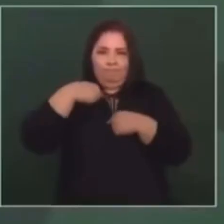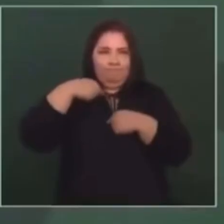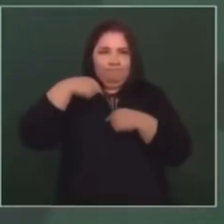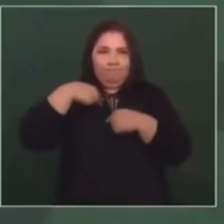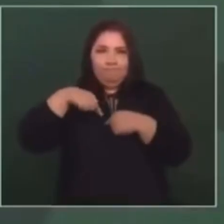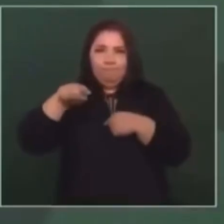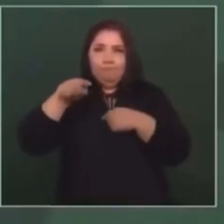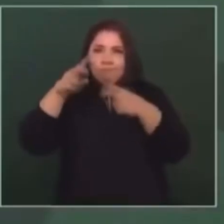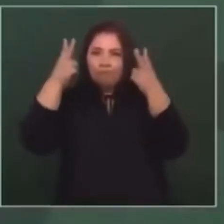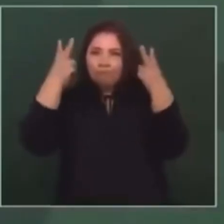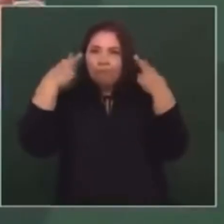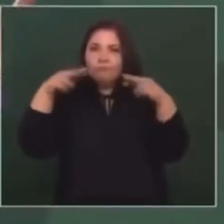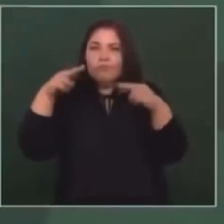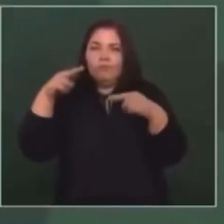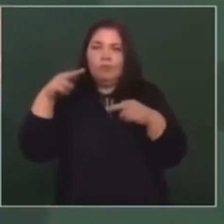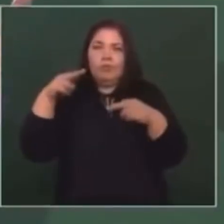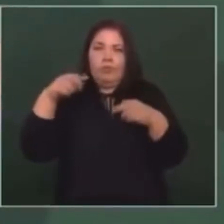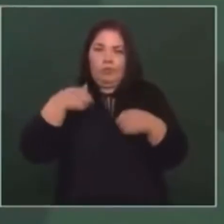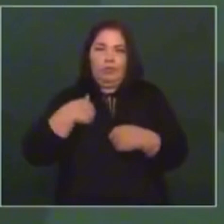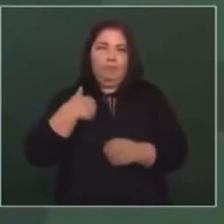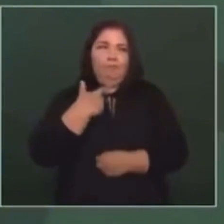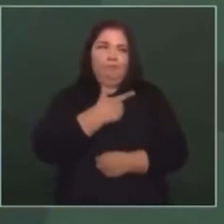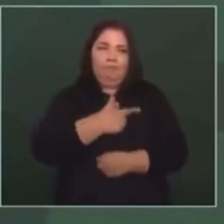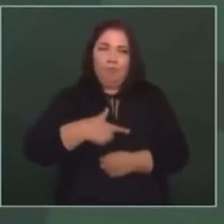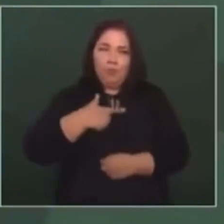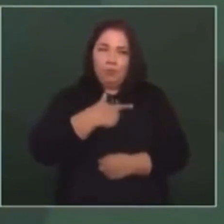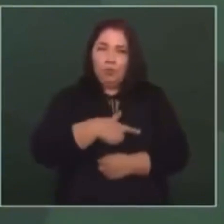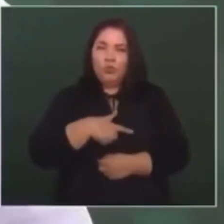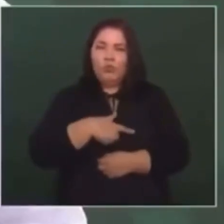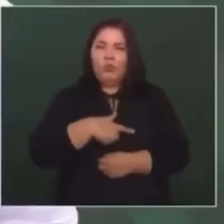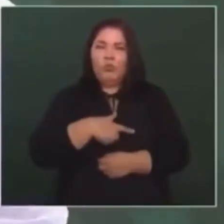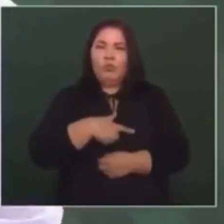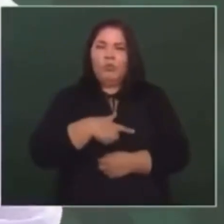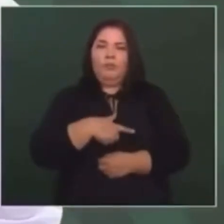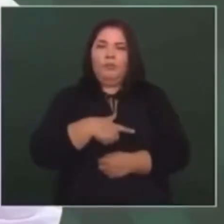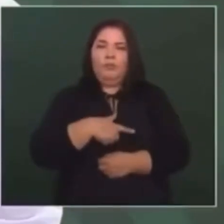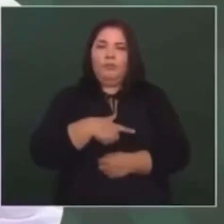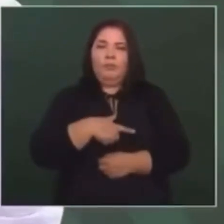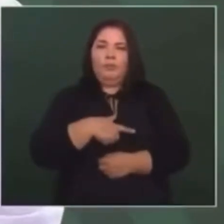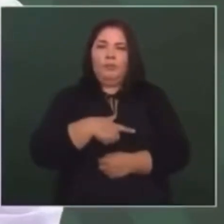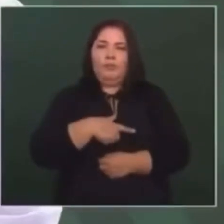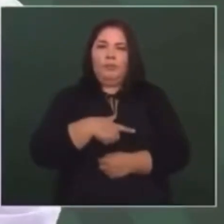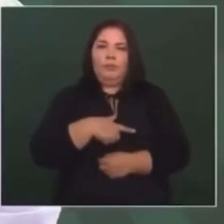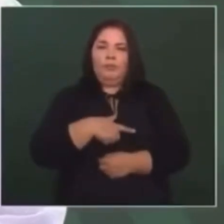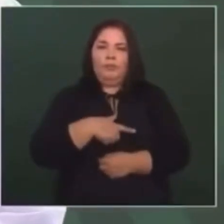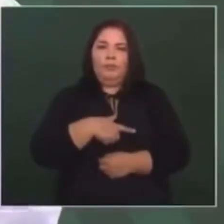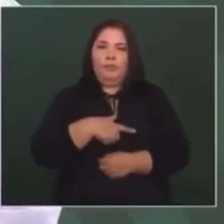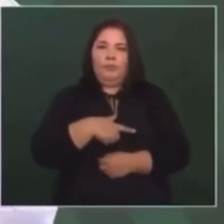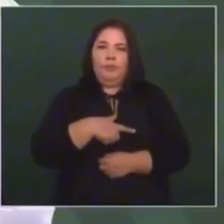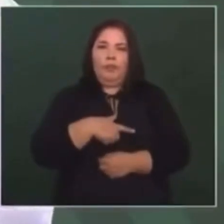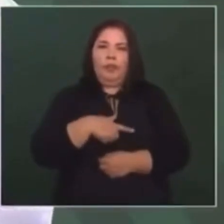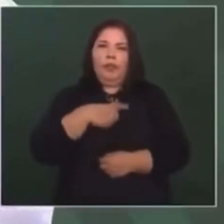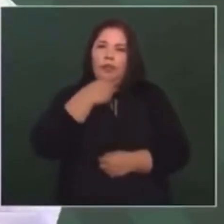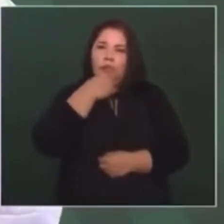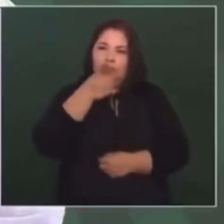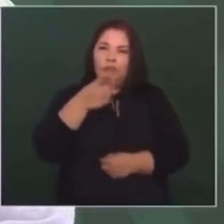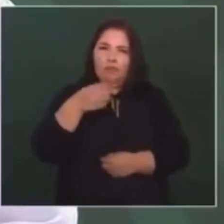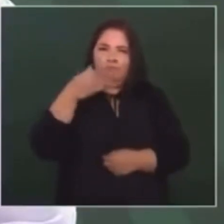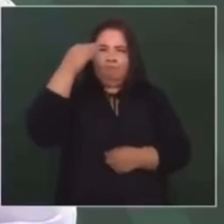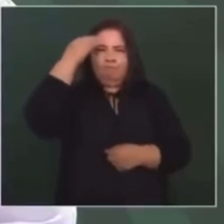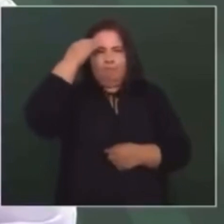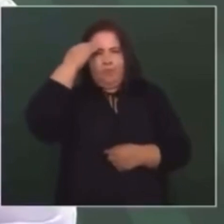porque a mí me gusta decir lo que pienso,